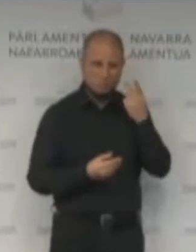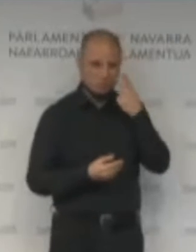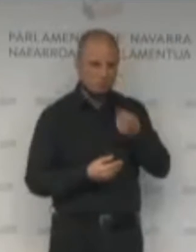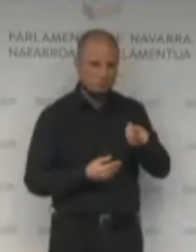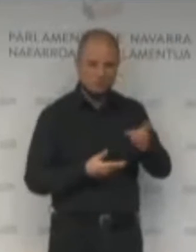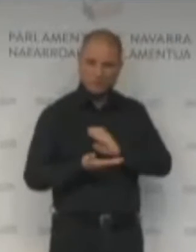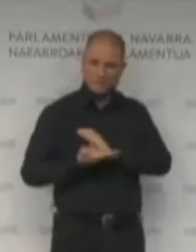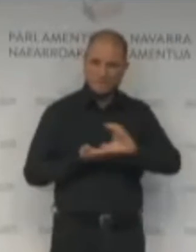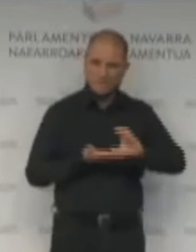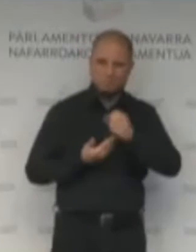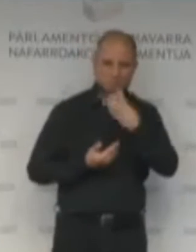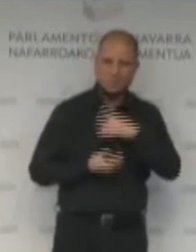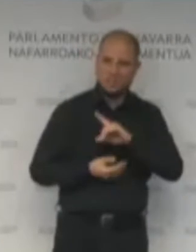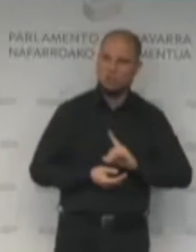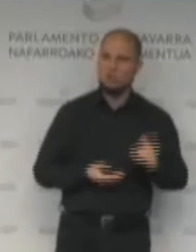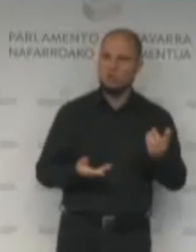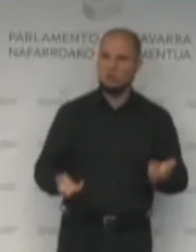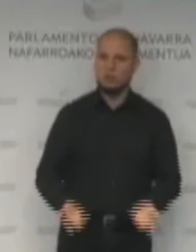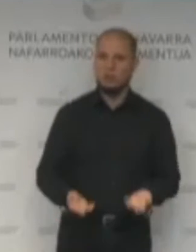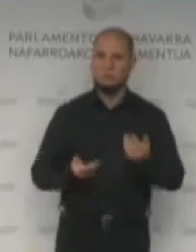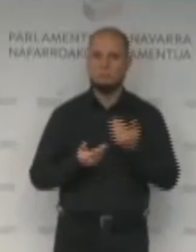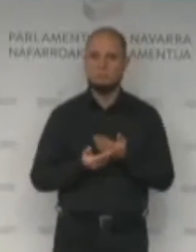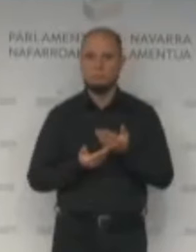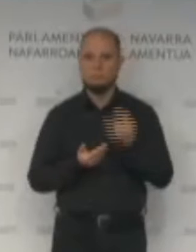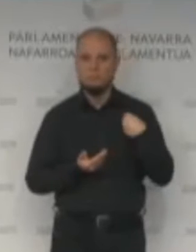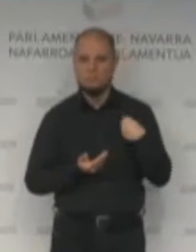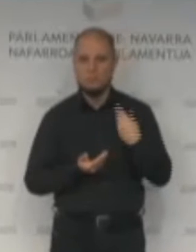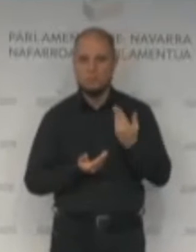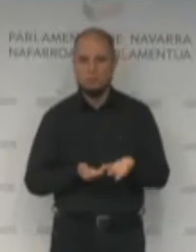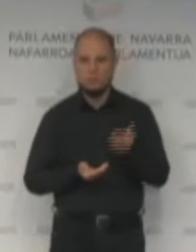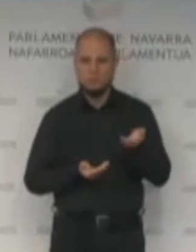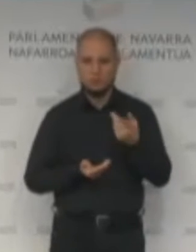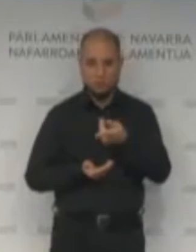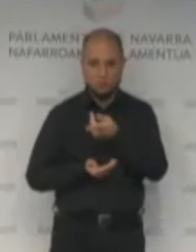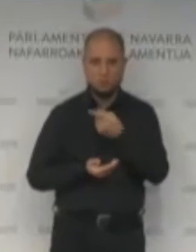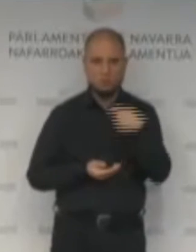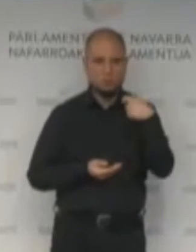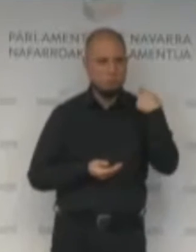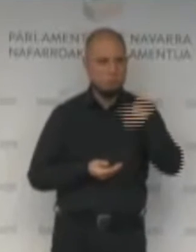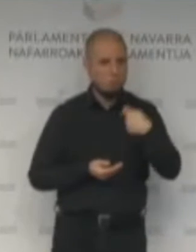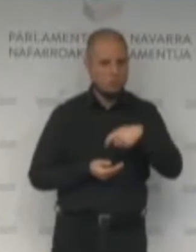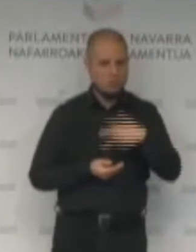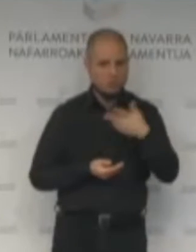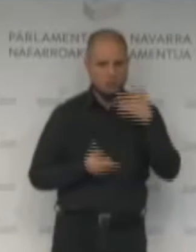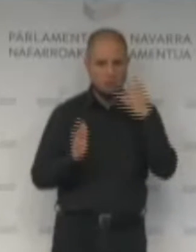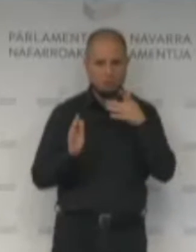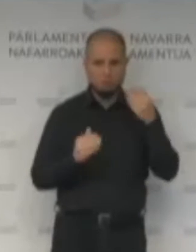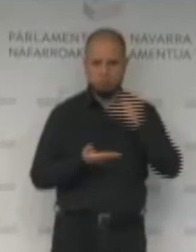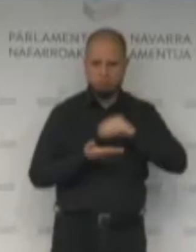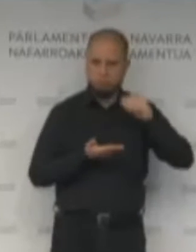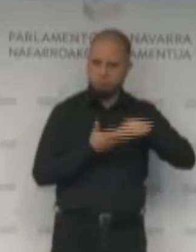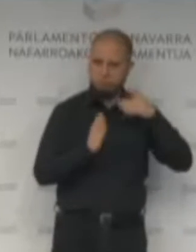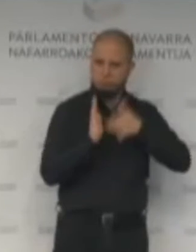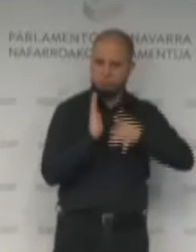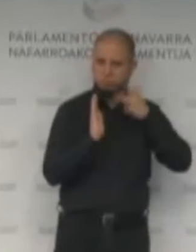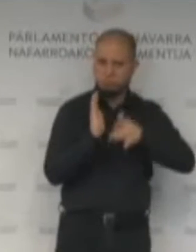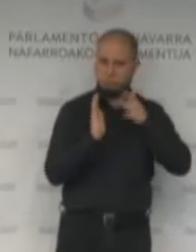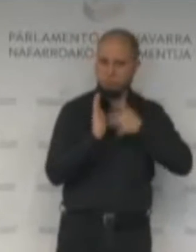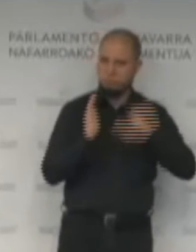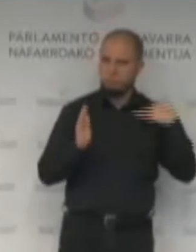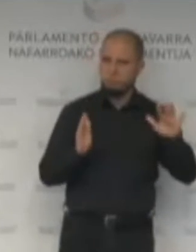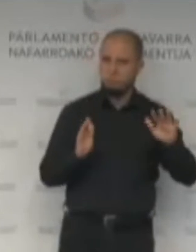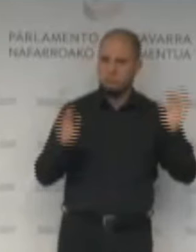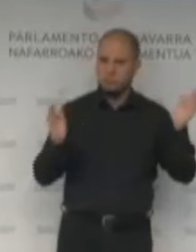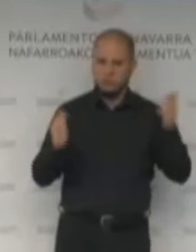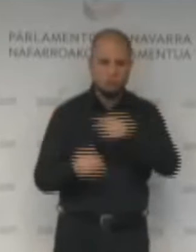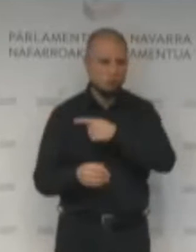A la par que se están poniendo a disposición, esto lo sabe bien la presidenta del Gobierno, ha explicado en distintas ocasiones, y todos los consejeros y